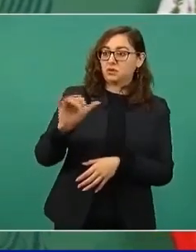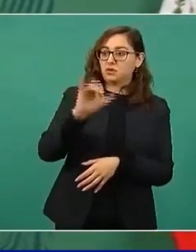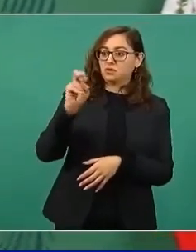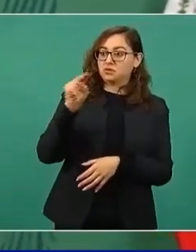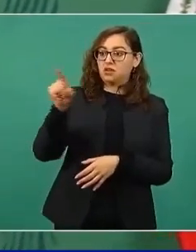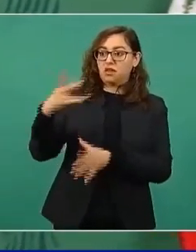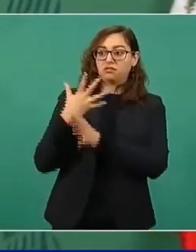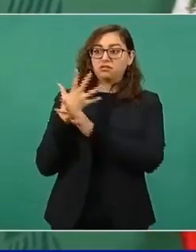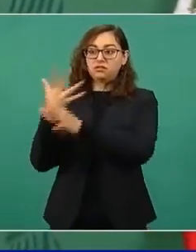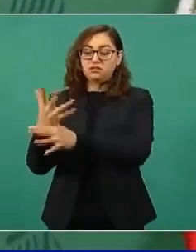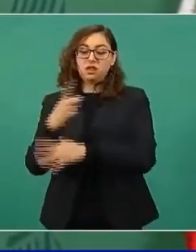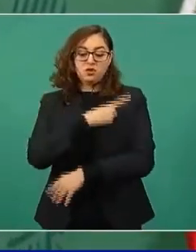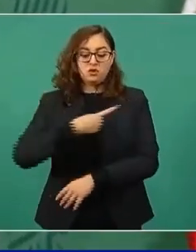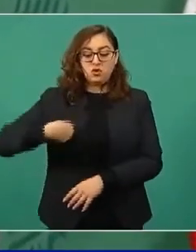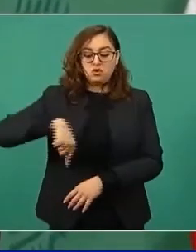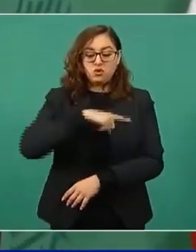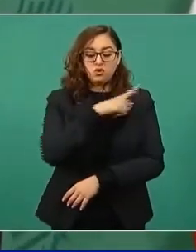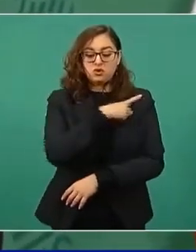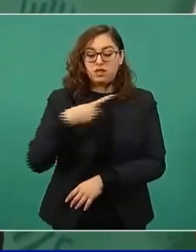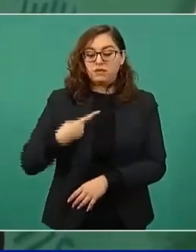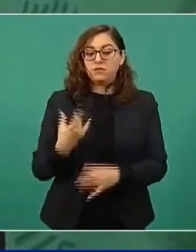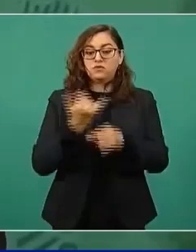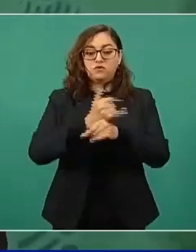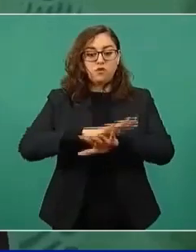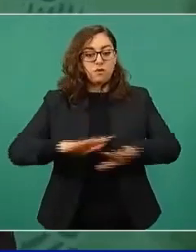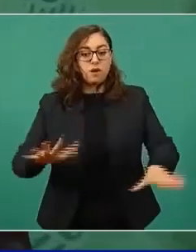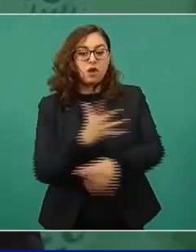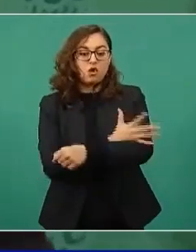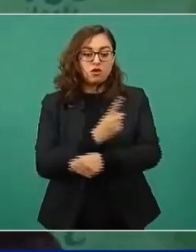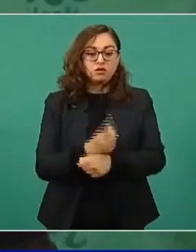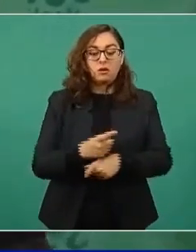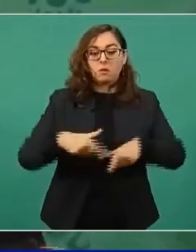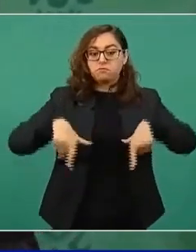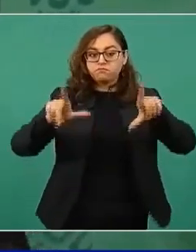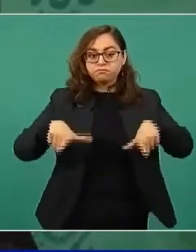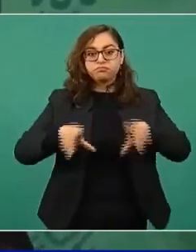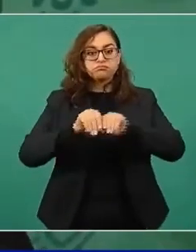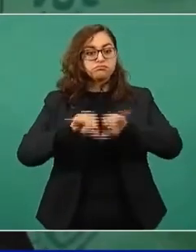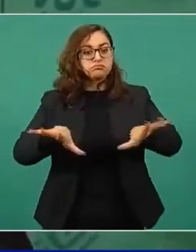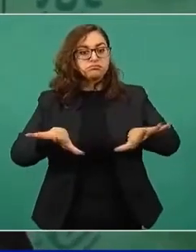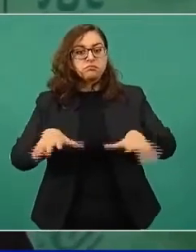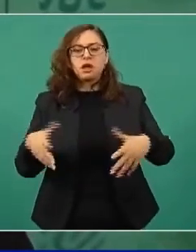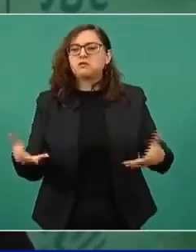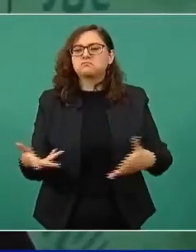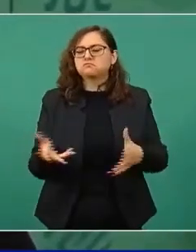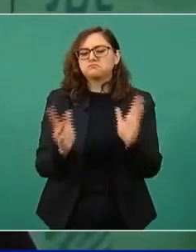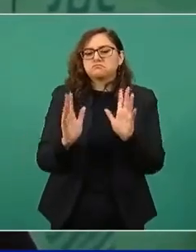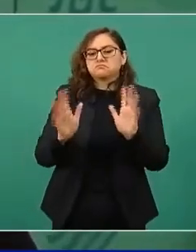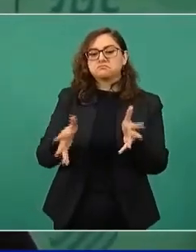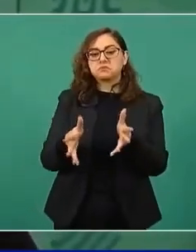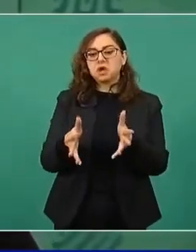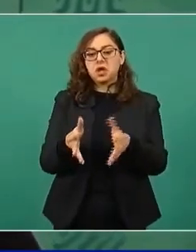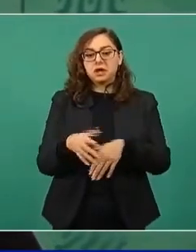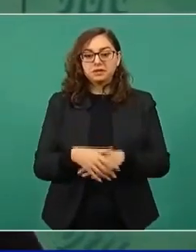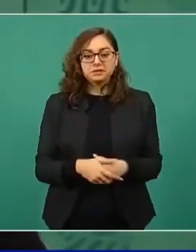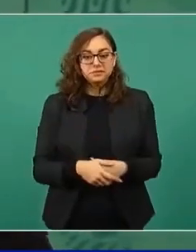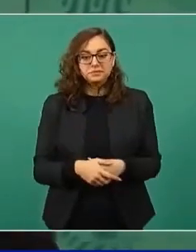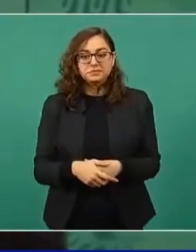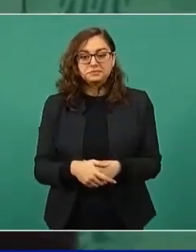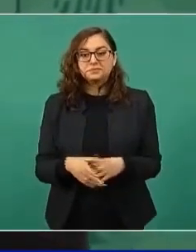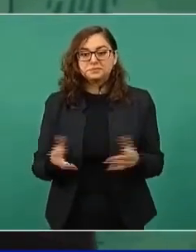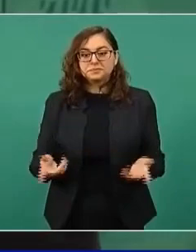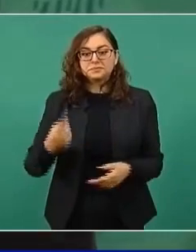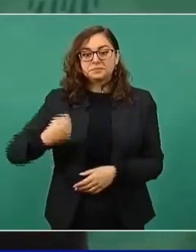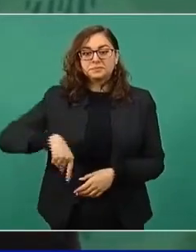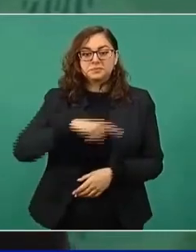las acciones del gobierno, pues ya tenemos